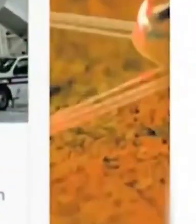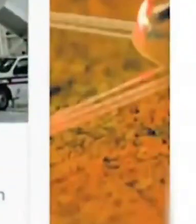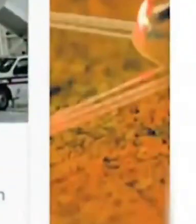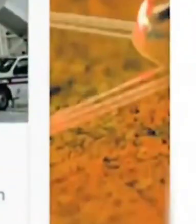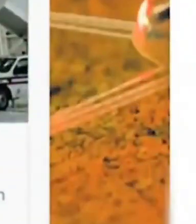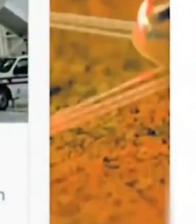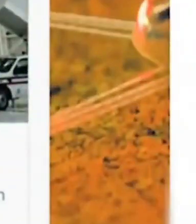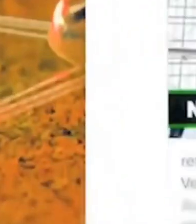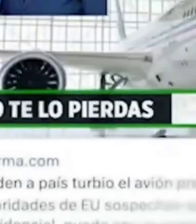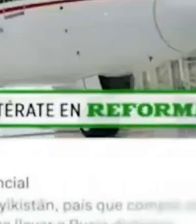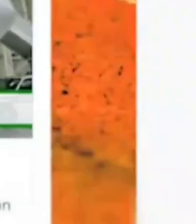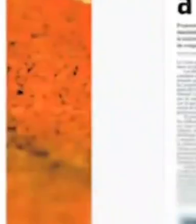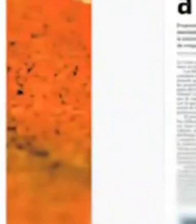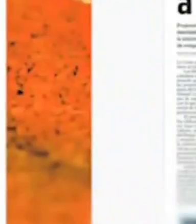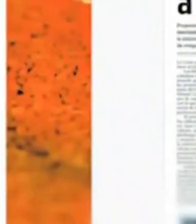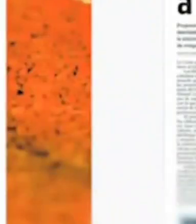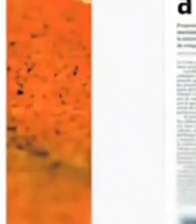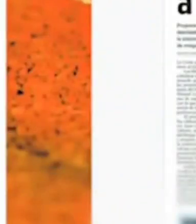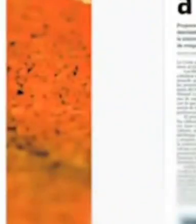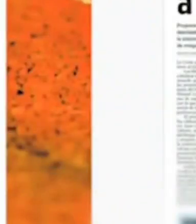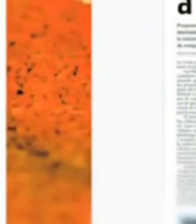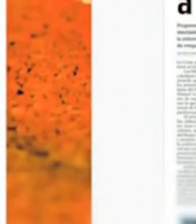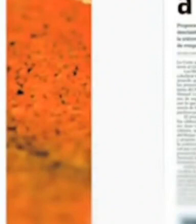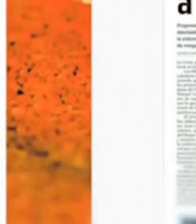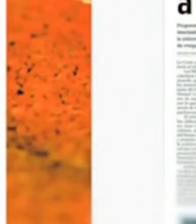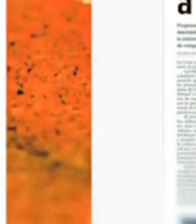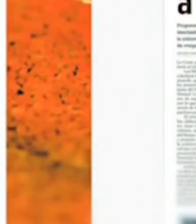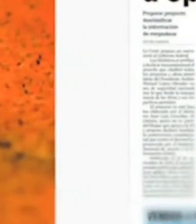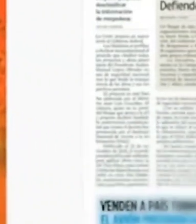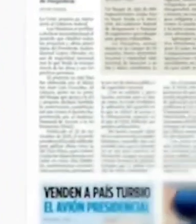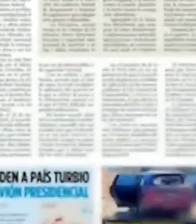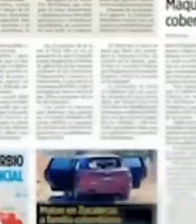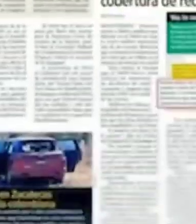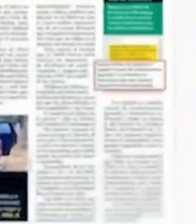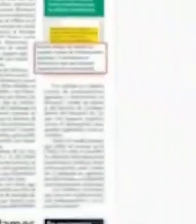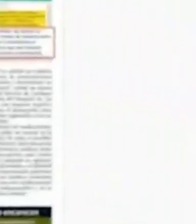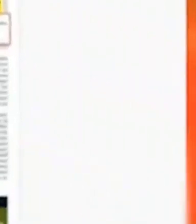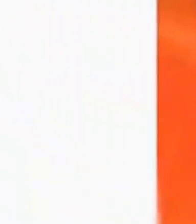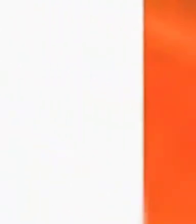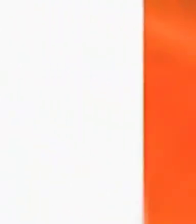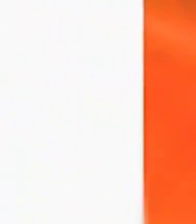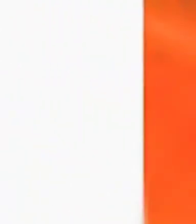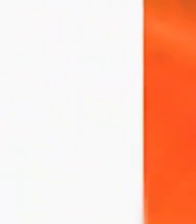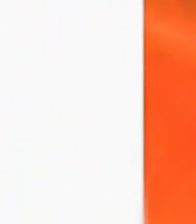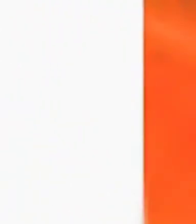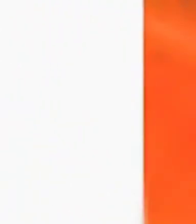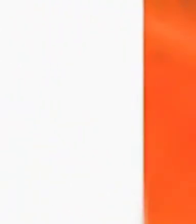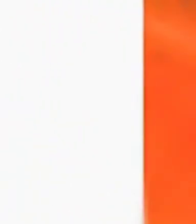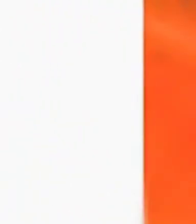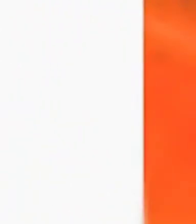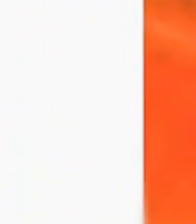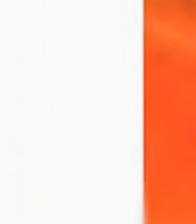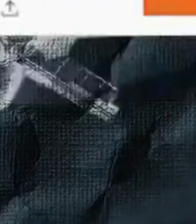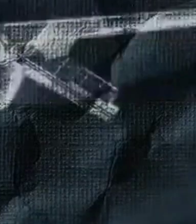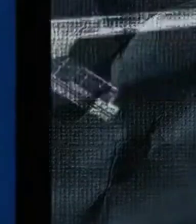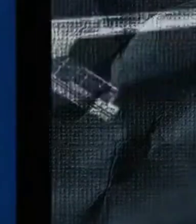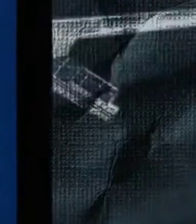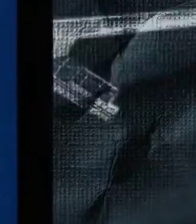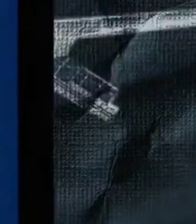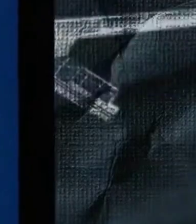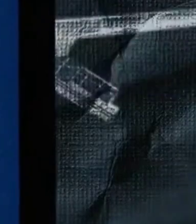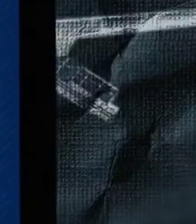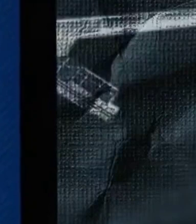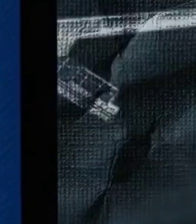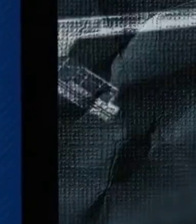que Vladimir Putin adquirió el avión presidencial a través del gobierno de Tayikistán, ante el veto que mantiene la